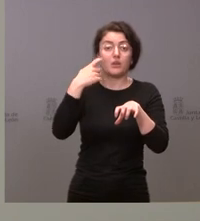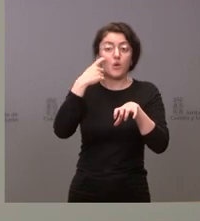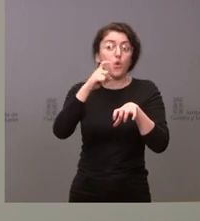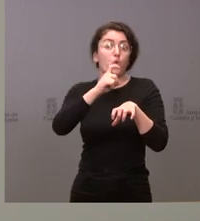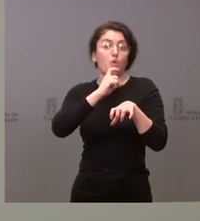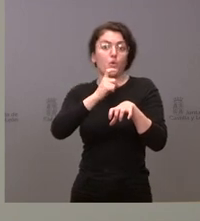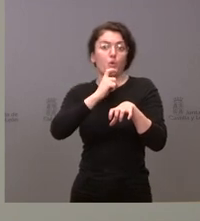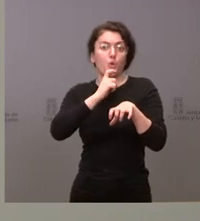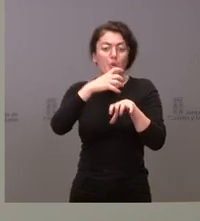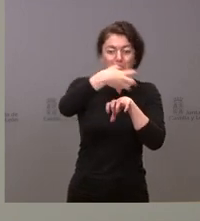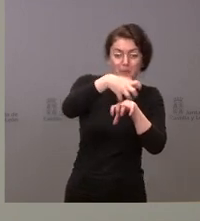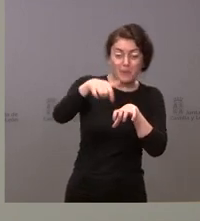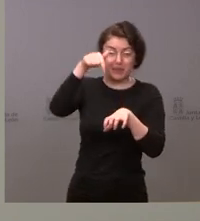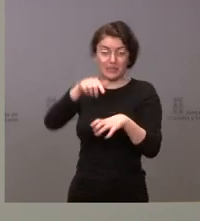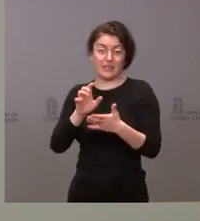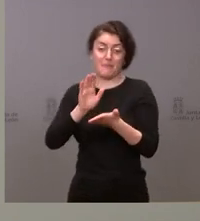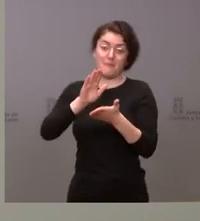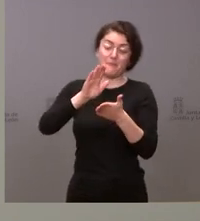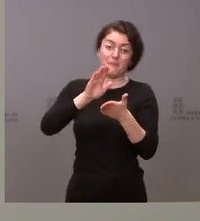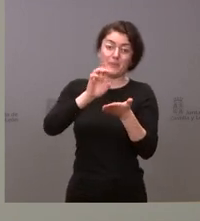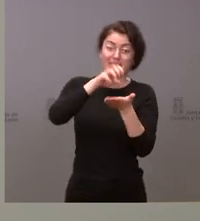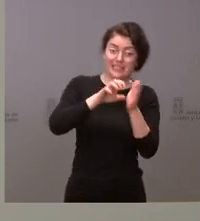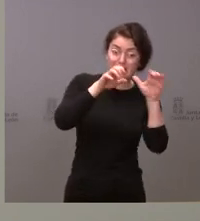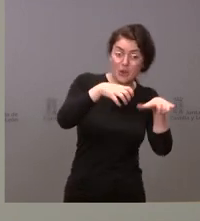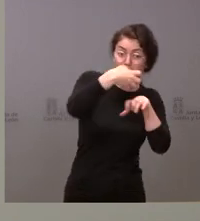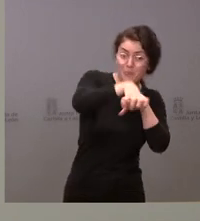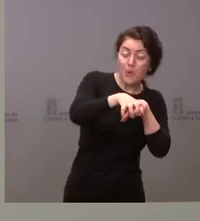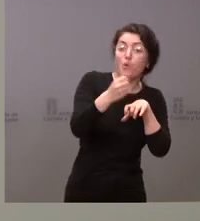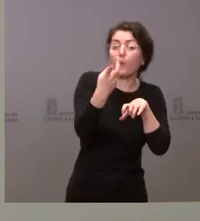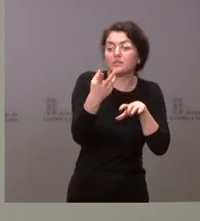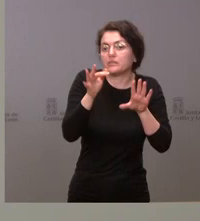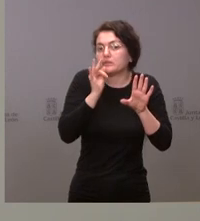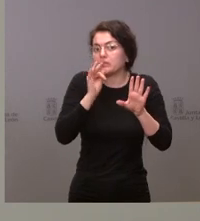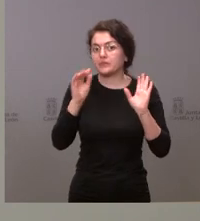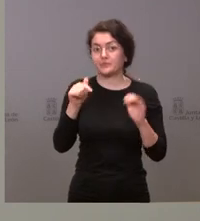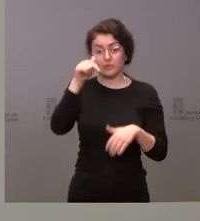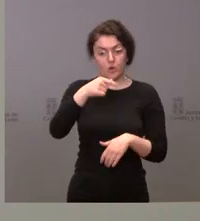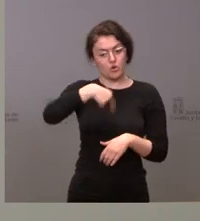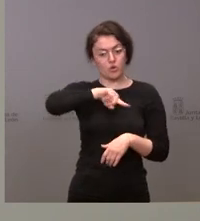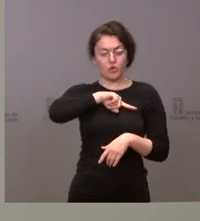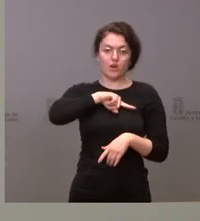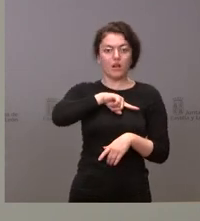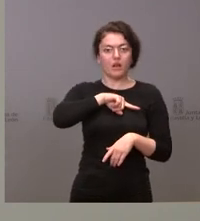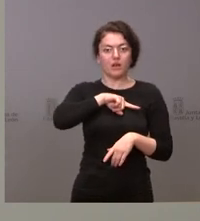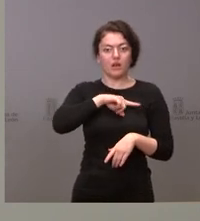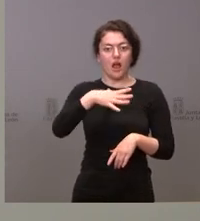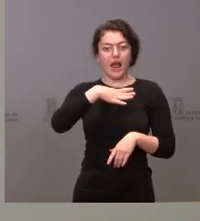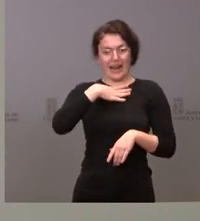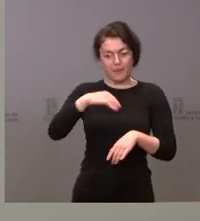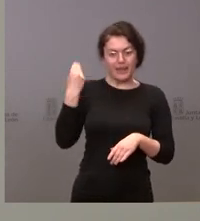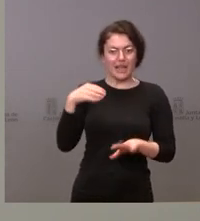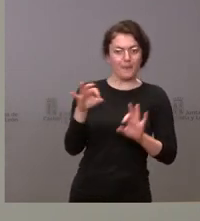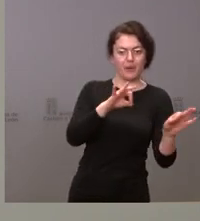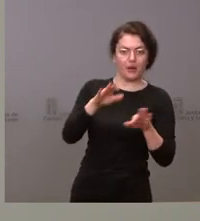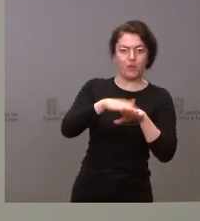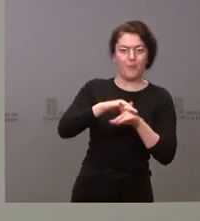puedan corresponderse al conjunto de cada una de las comunidades autónomas. La nuestra es una tierra de acogida, la nuestra tiene el operativo preparado, más